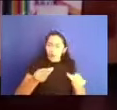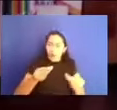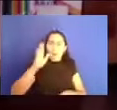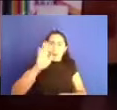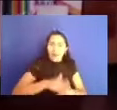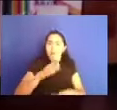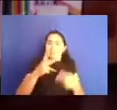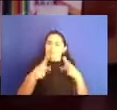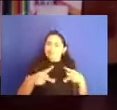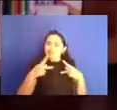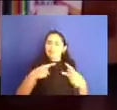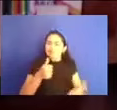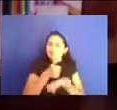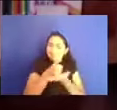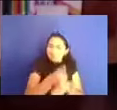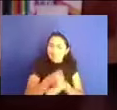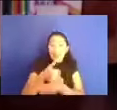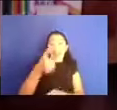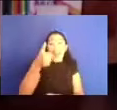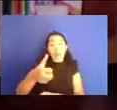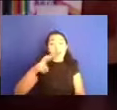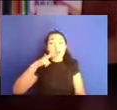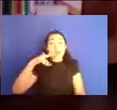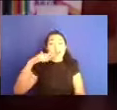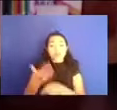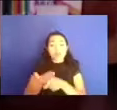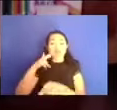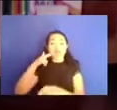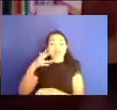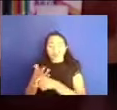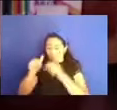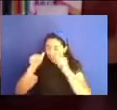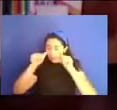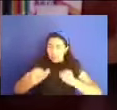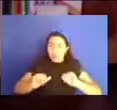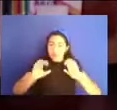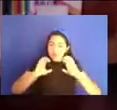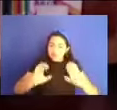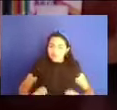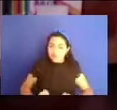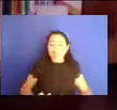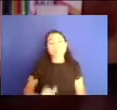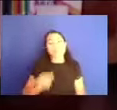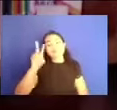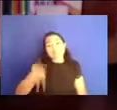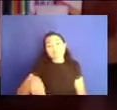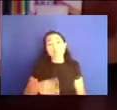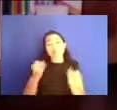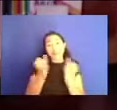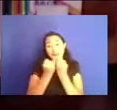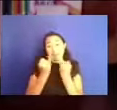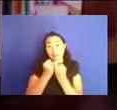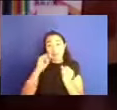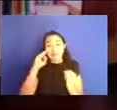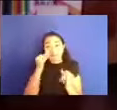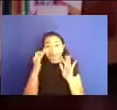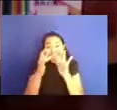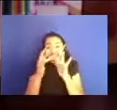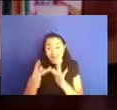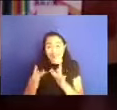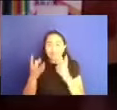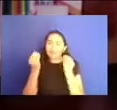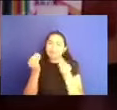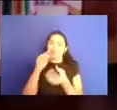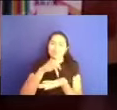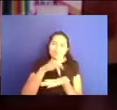y que tenemos que hacernos responsables, como tú lo dices, perfectamente. Eh, pues muchas gracias a quienes nos, a quienes nos siguen en, en estas charlas.